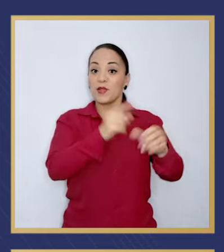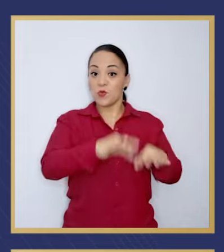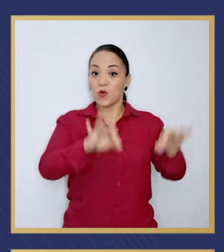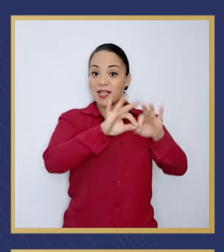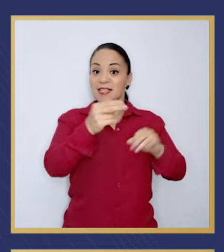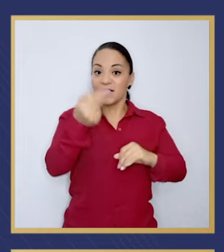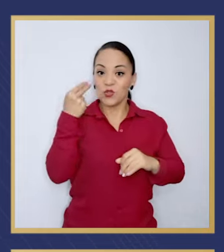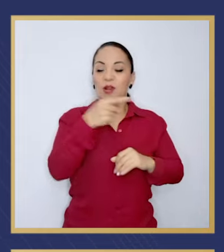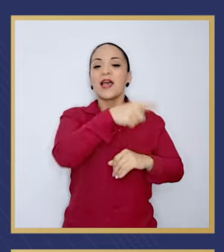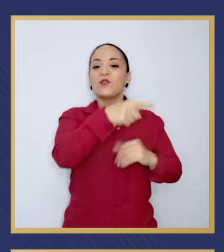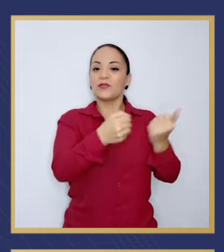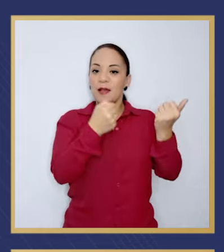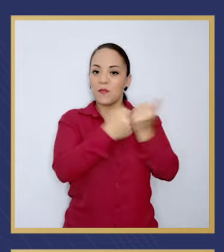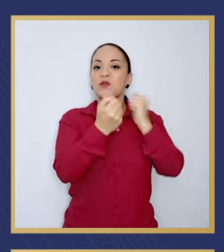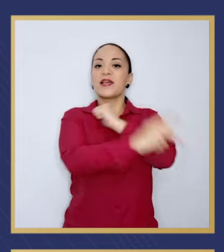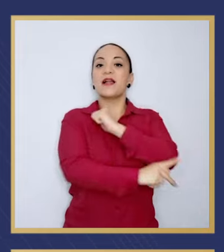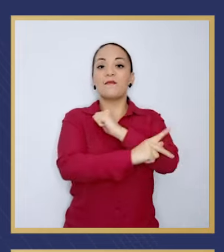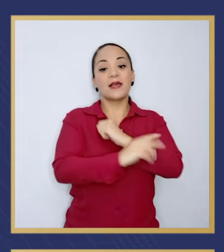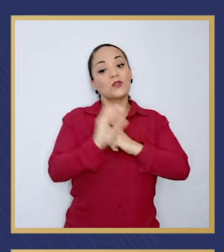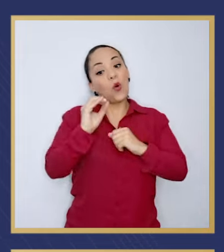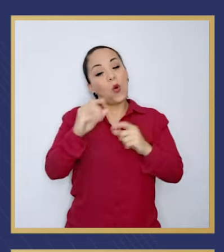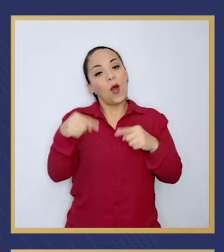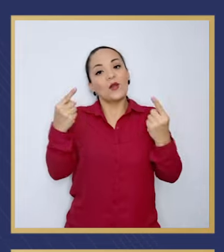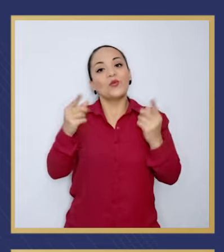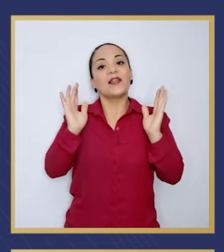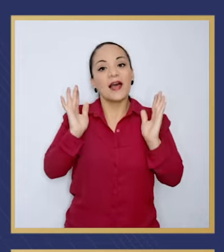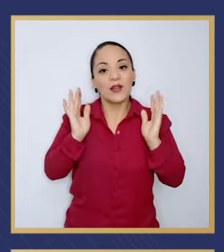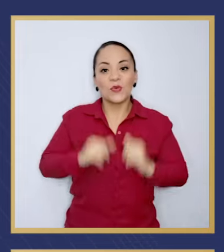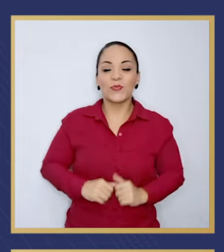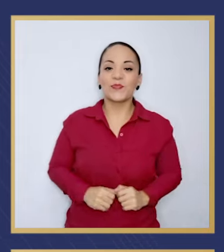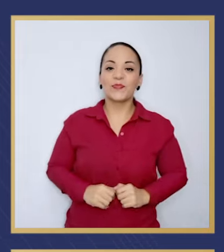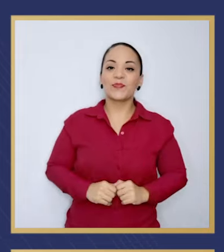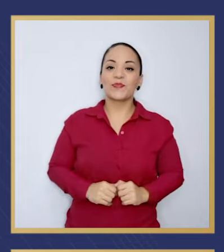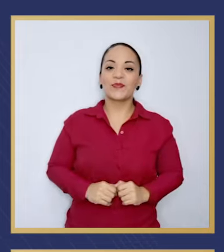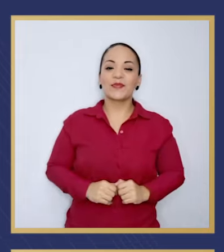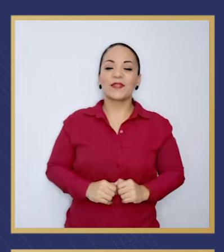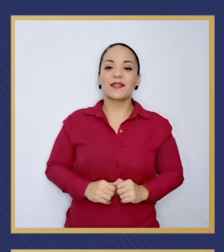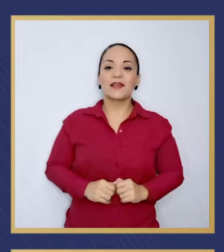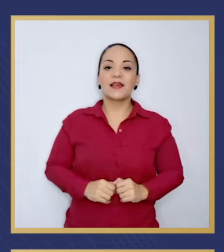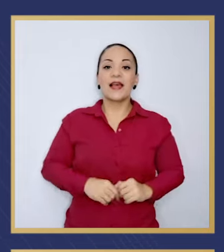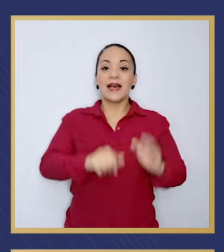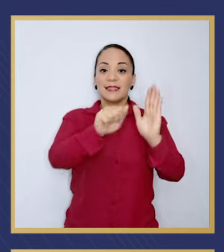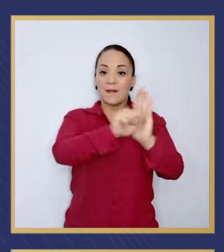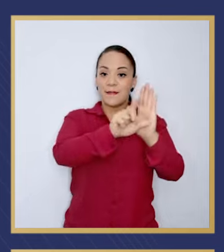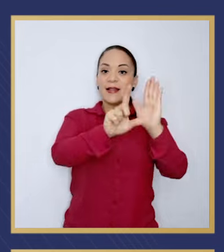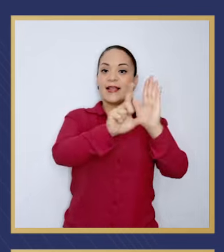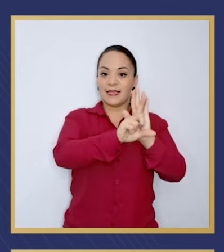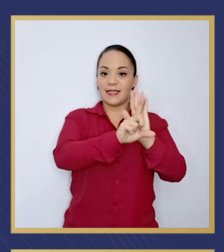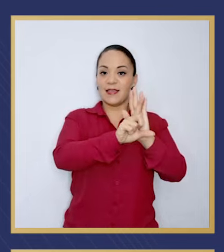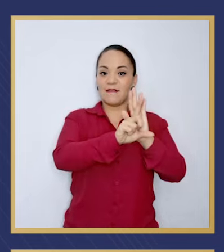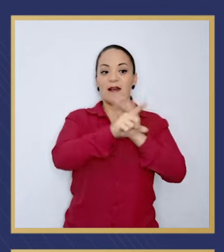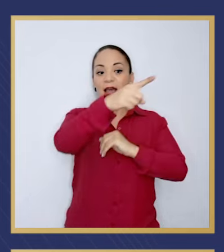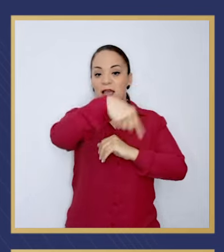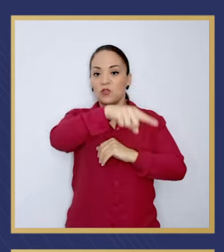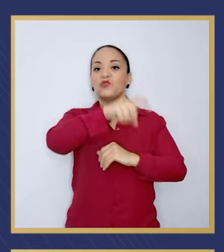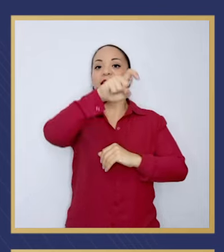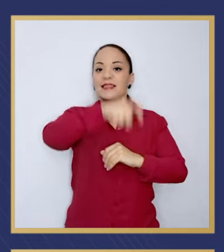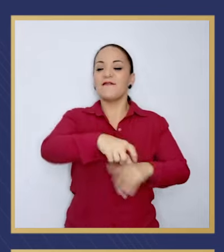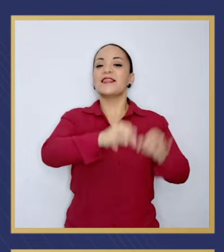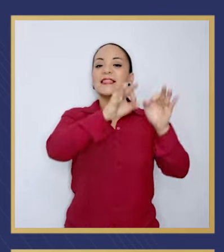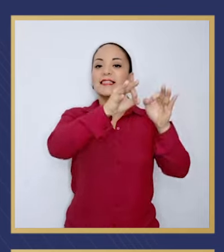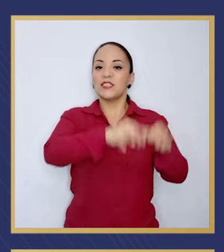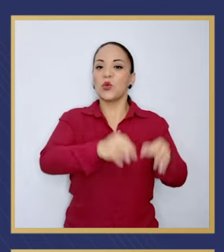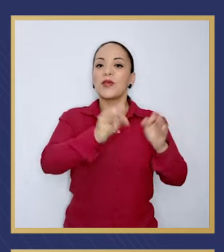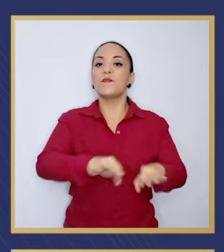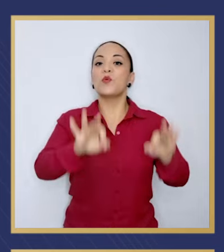histórico del lado patriótico o hagan lo contrario. El poder legislativo tendrá que tomar una